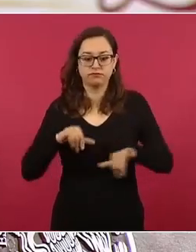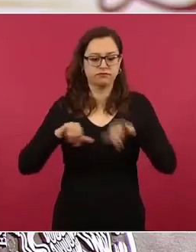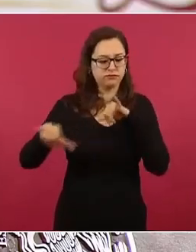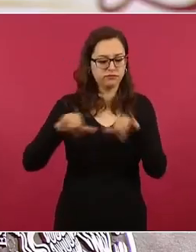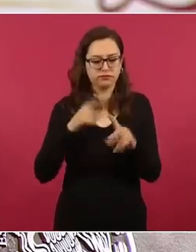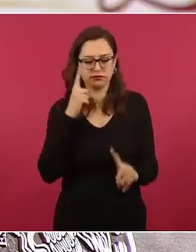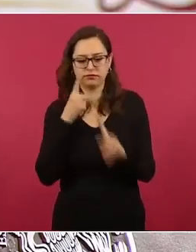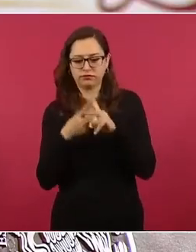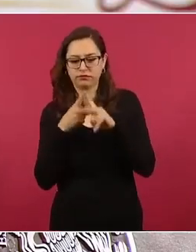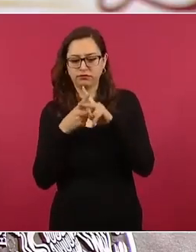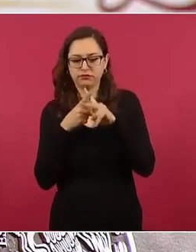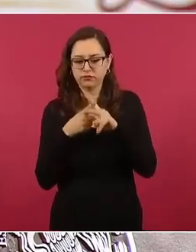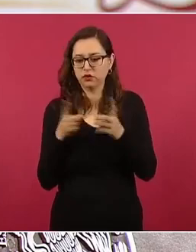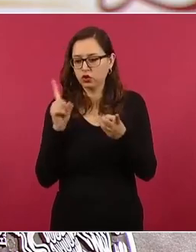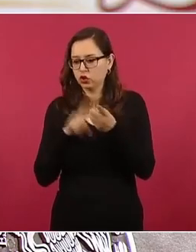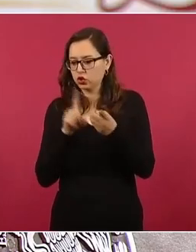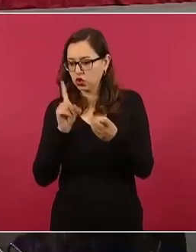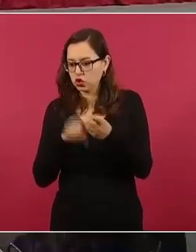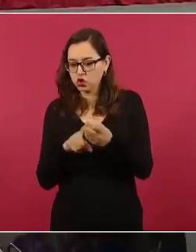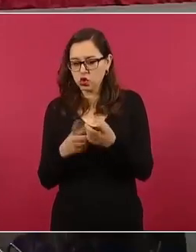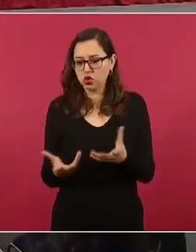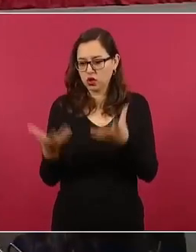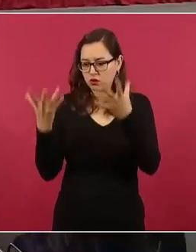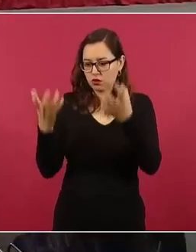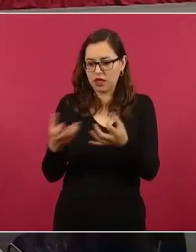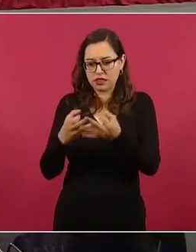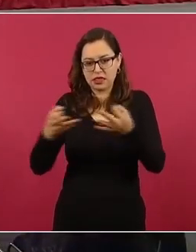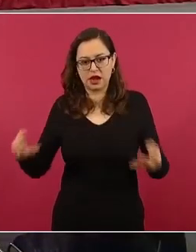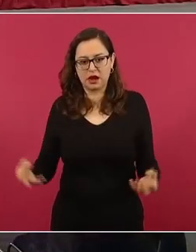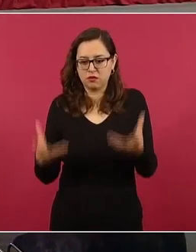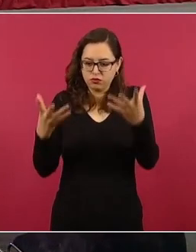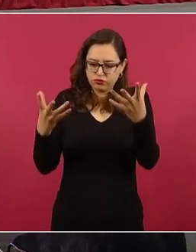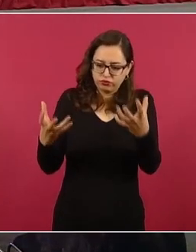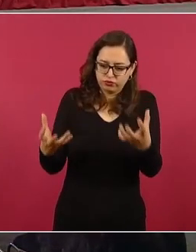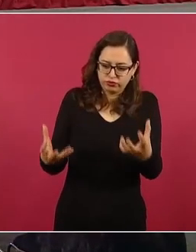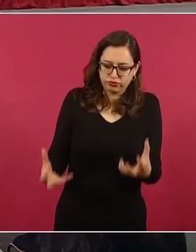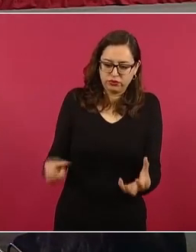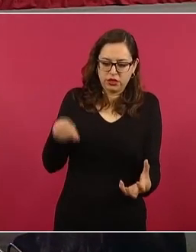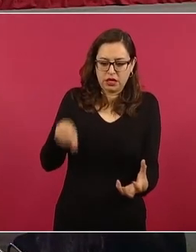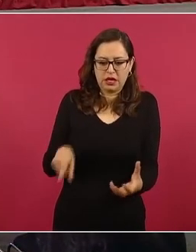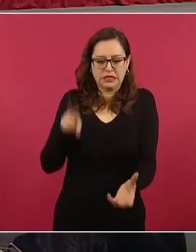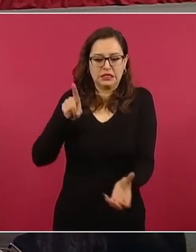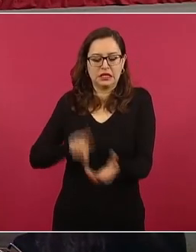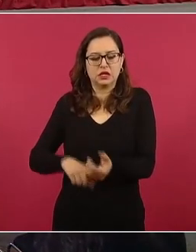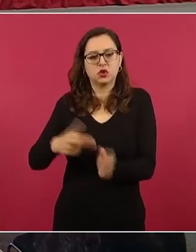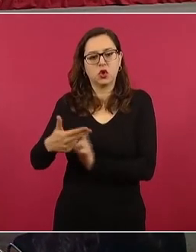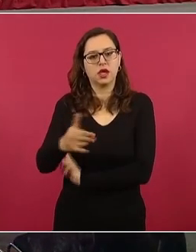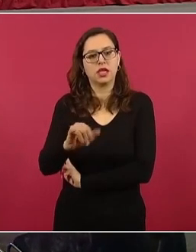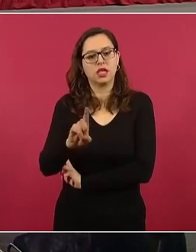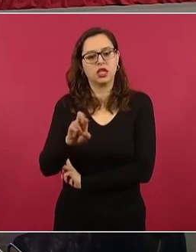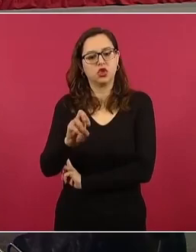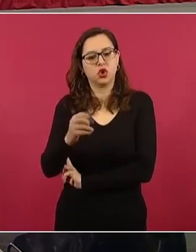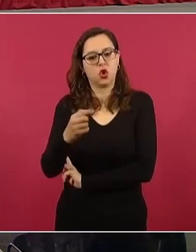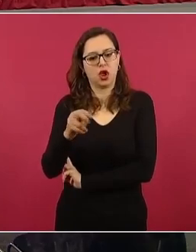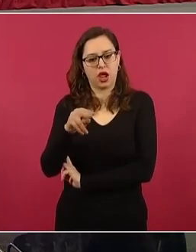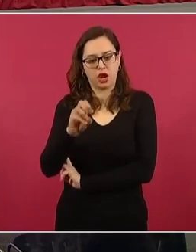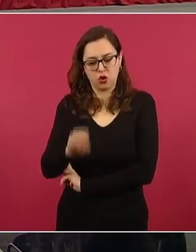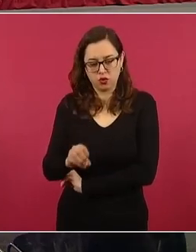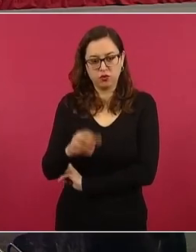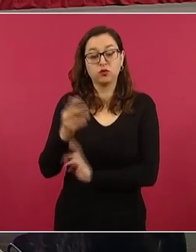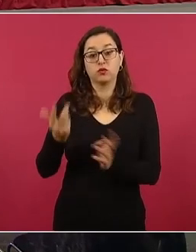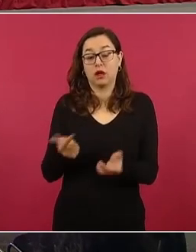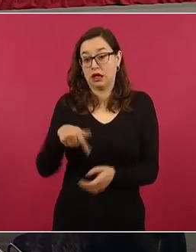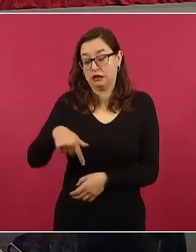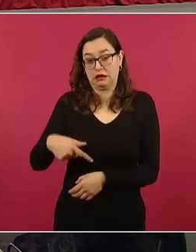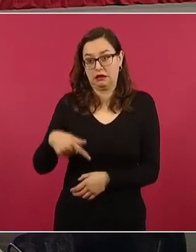concentraciones de hidrógeno, que es algo que no se hace prácticamente en ningún lugar del mundo, maquinaria y equipo